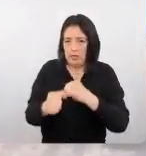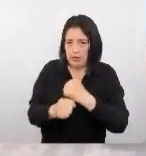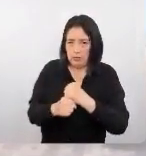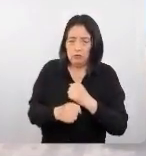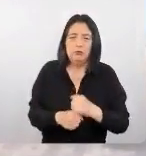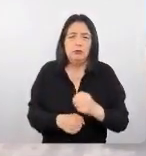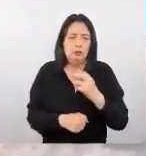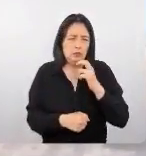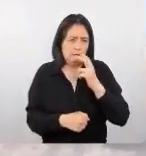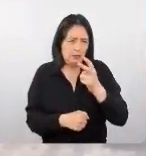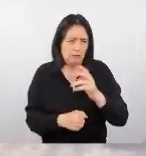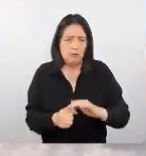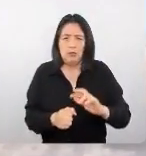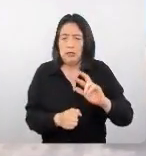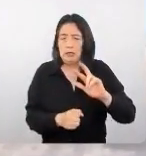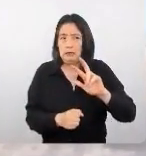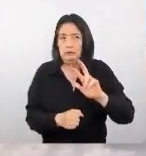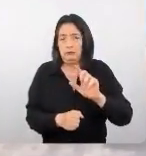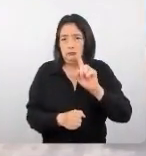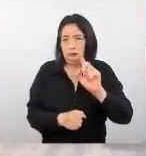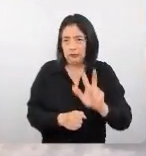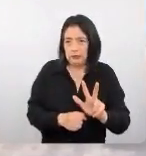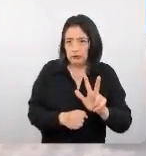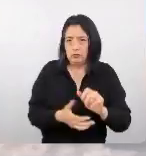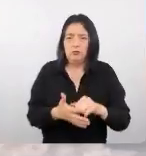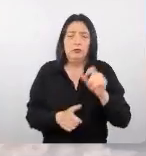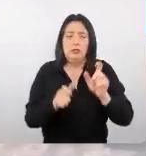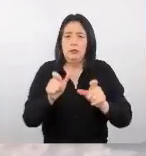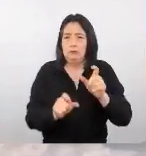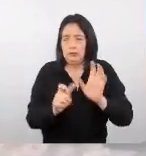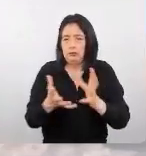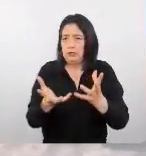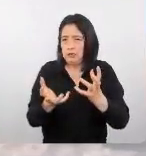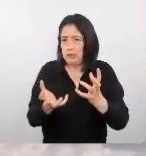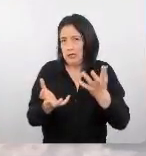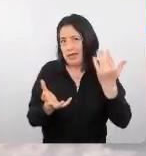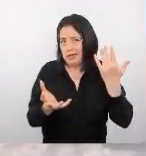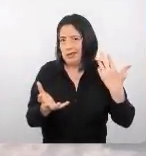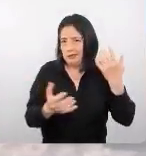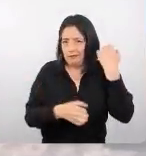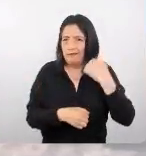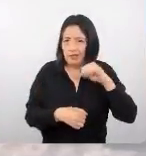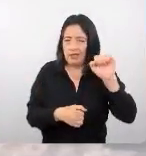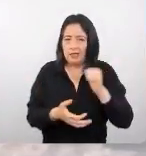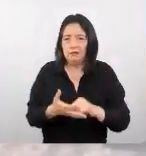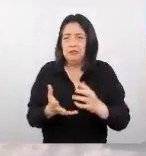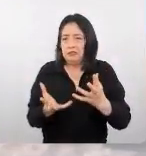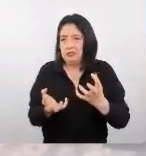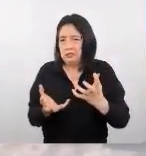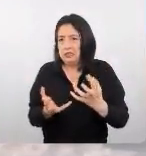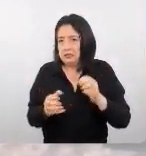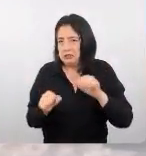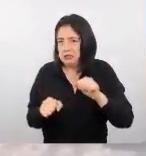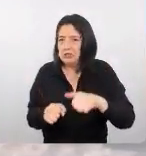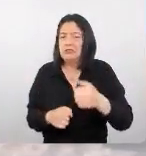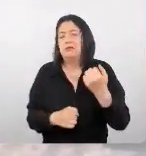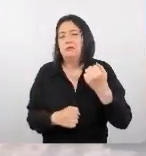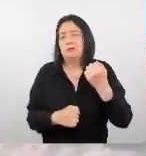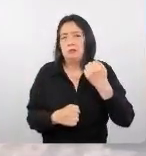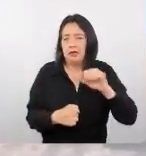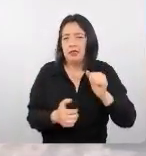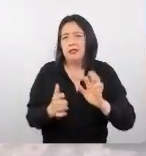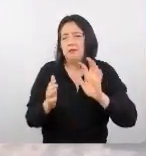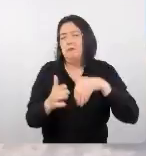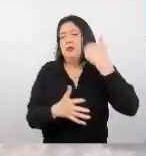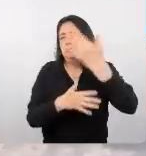casi la tercera parte de las personas que solían viajar tendrían la intención de viajar en el